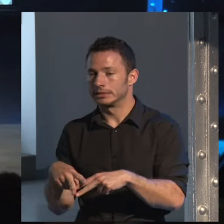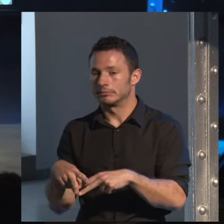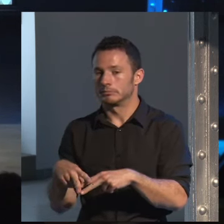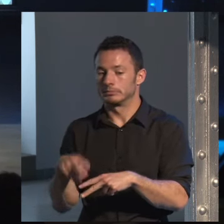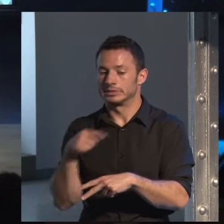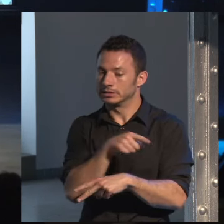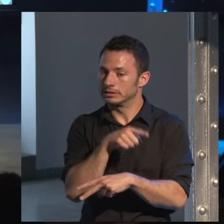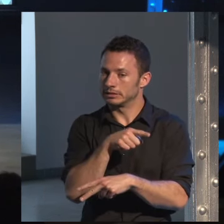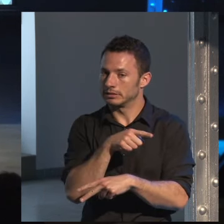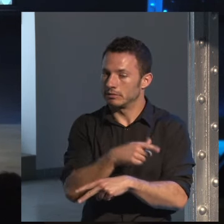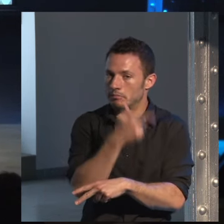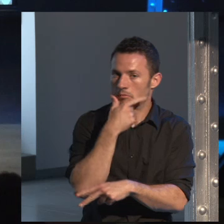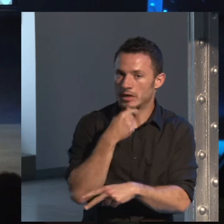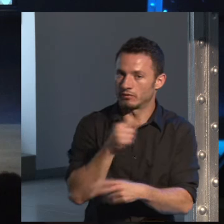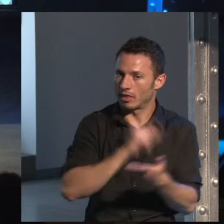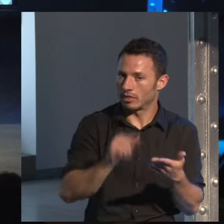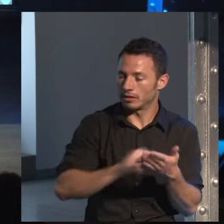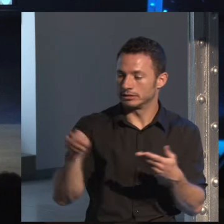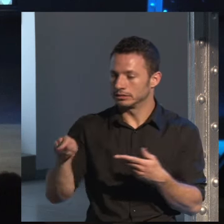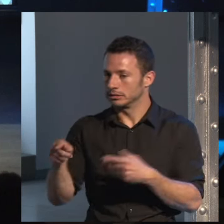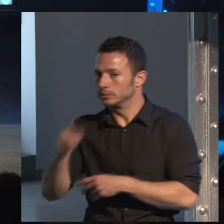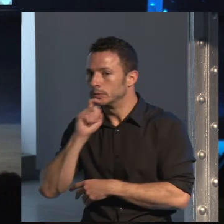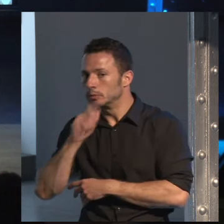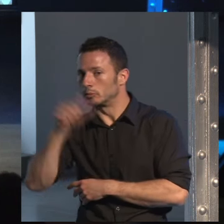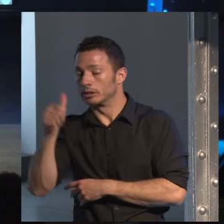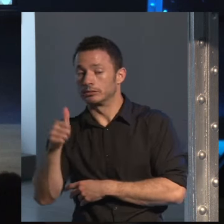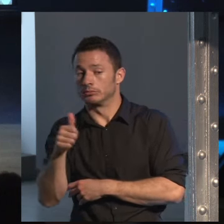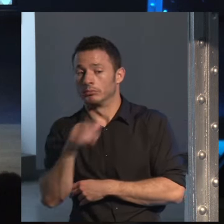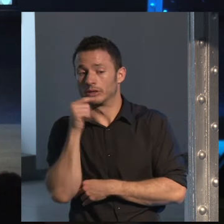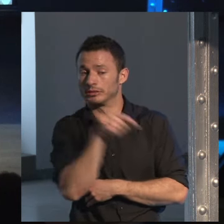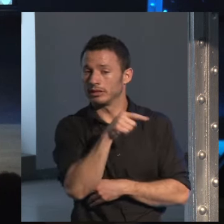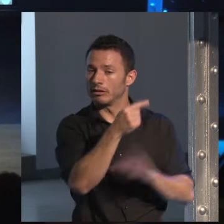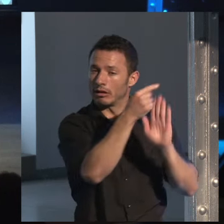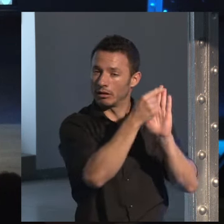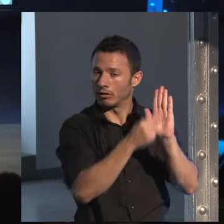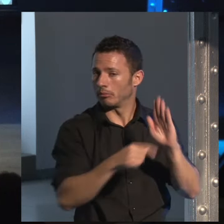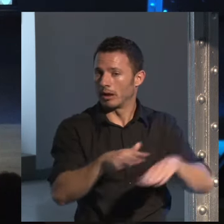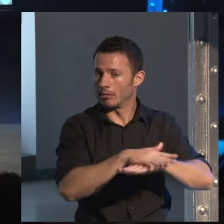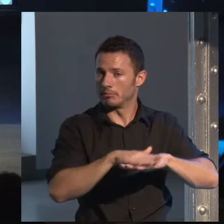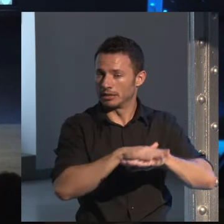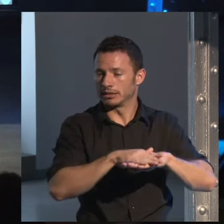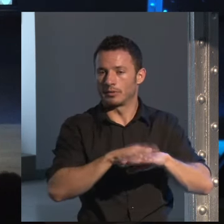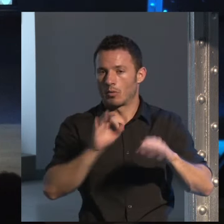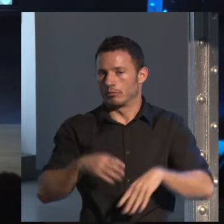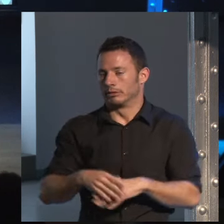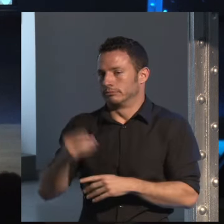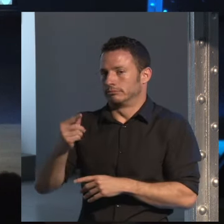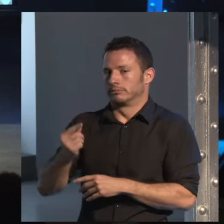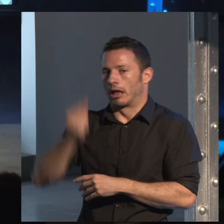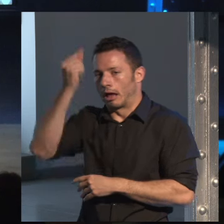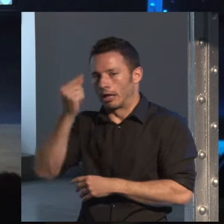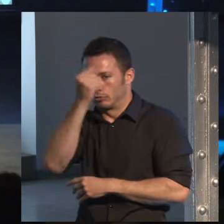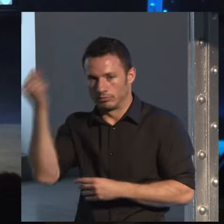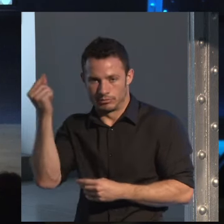de género que sin género. ¿Por qué? Pues porque hay unos mandamientos básicos. Es igual que para un católico es más fácil